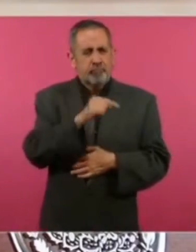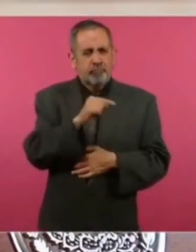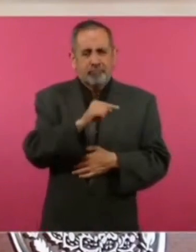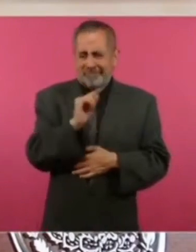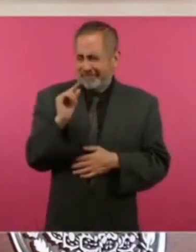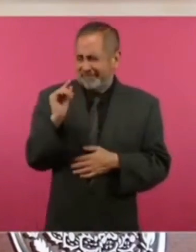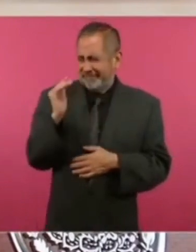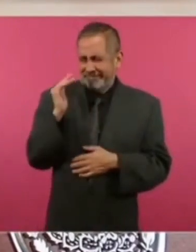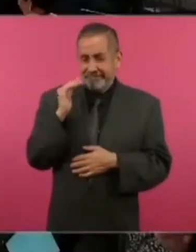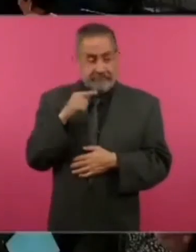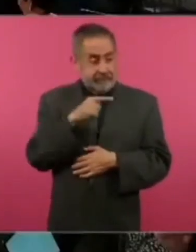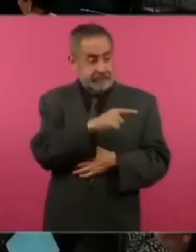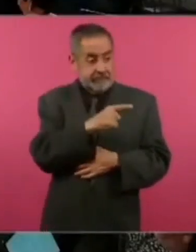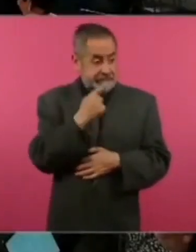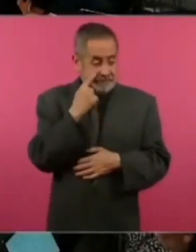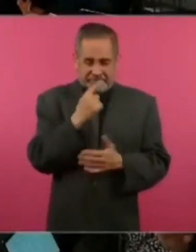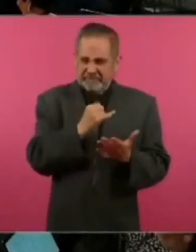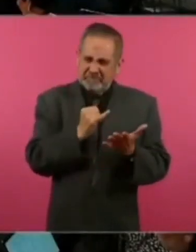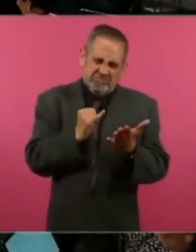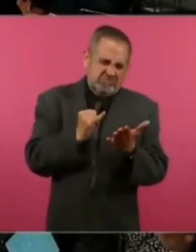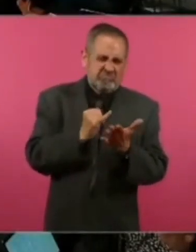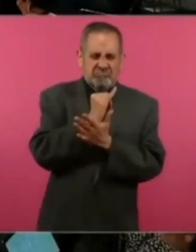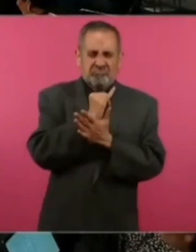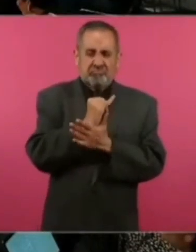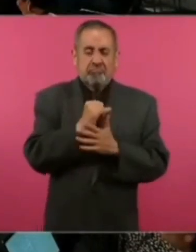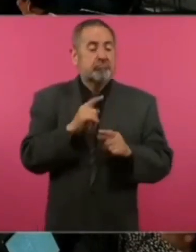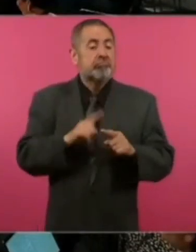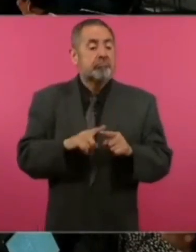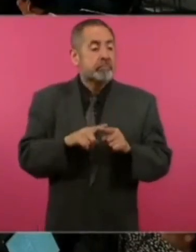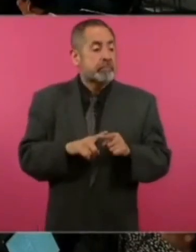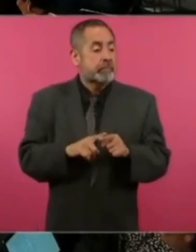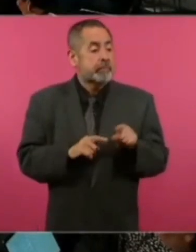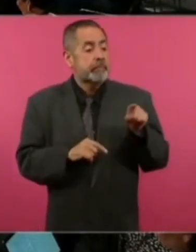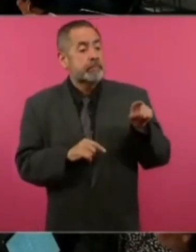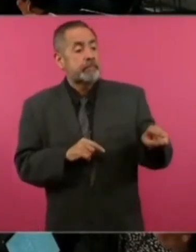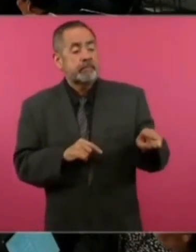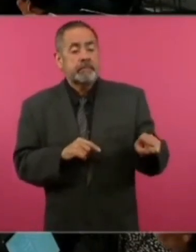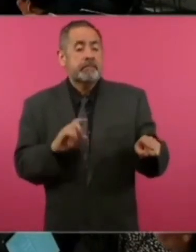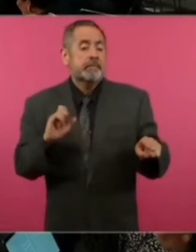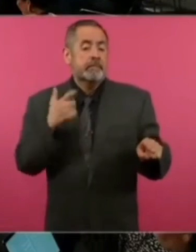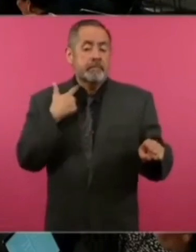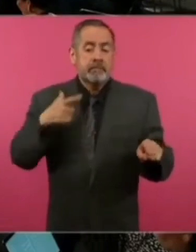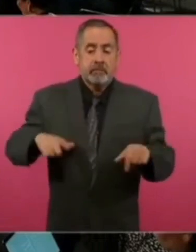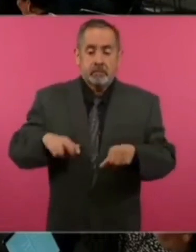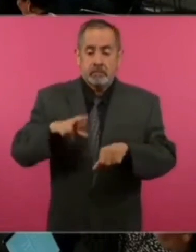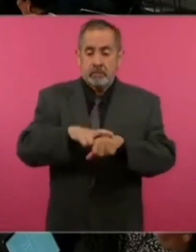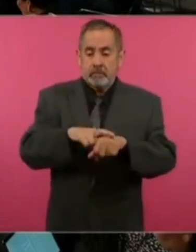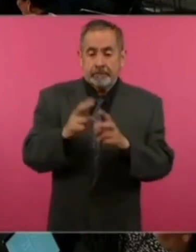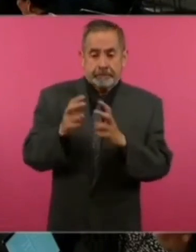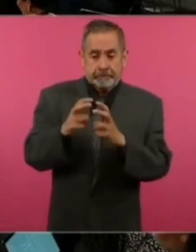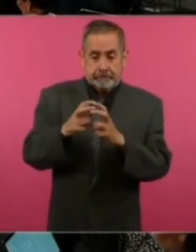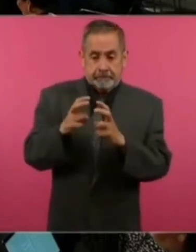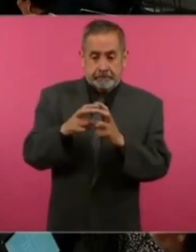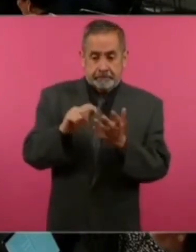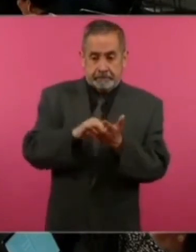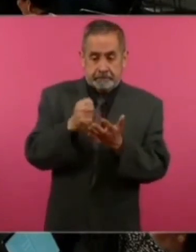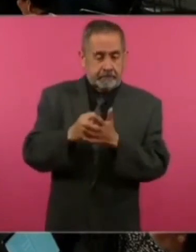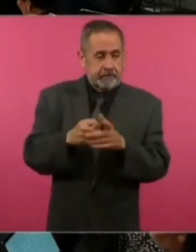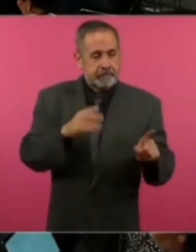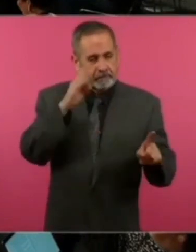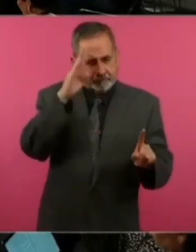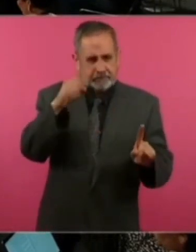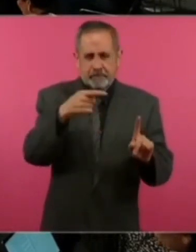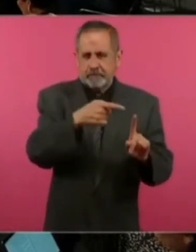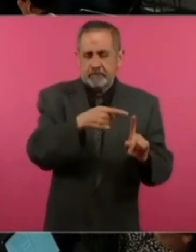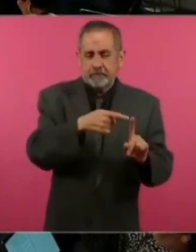acaba de decidir que al que fue gobernador de Tamaulipas señor